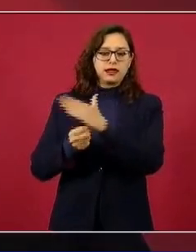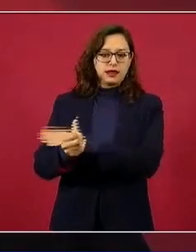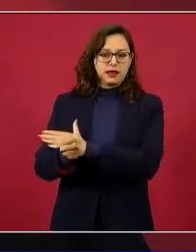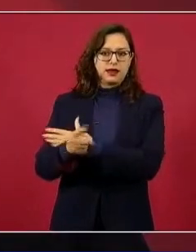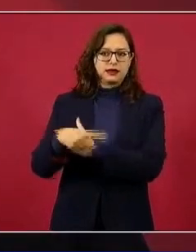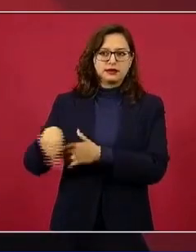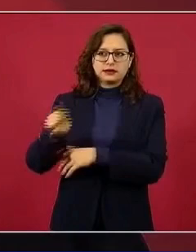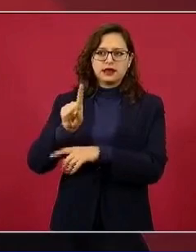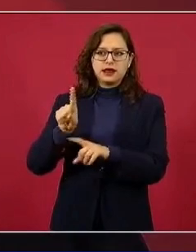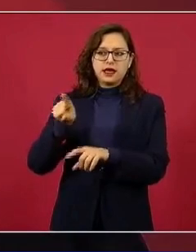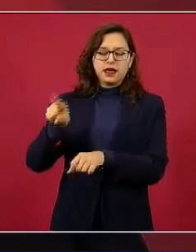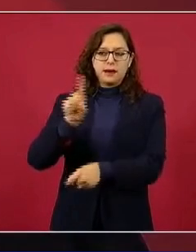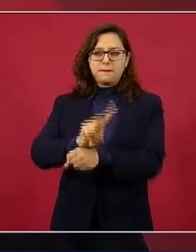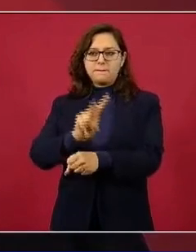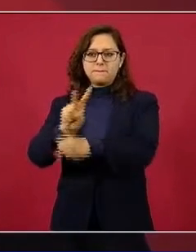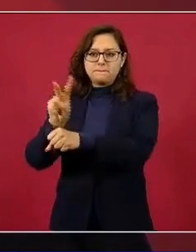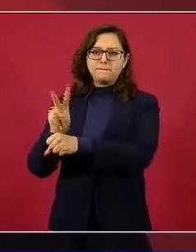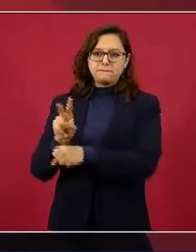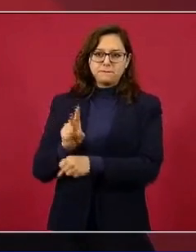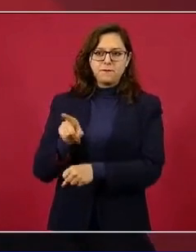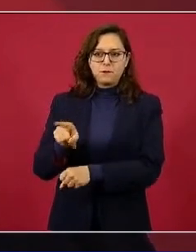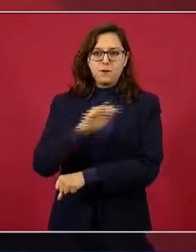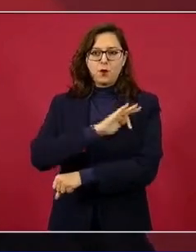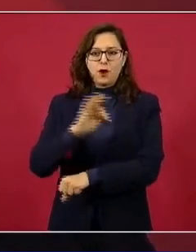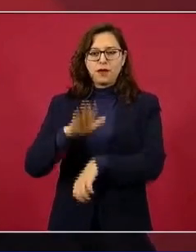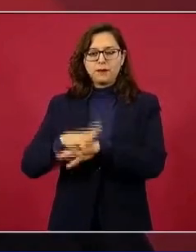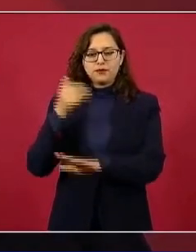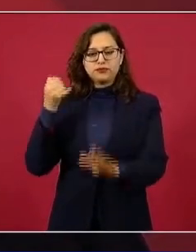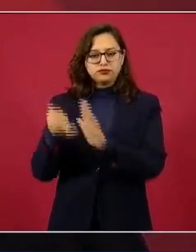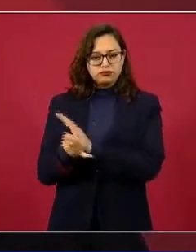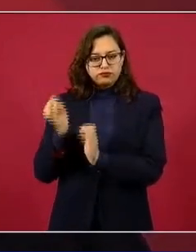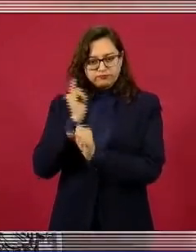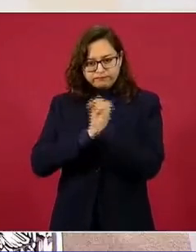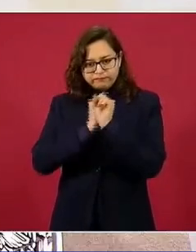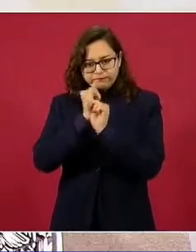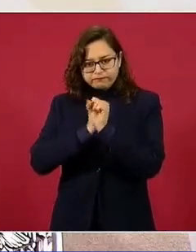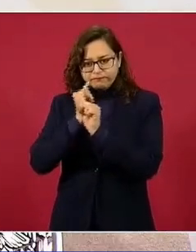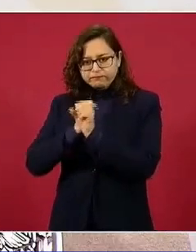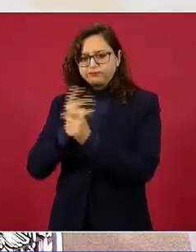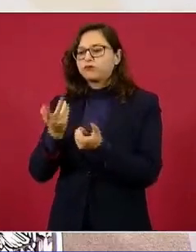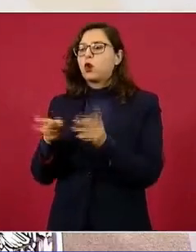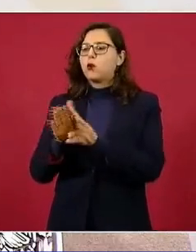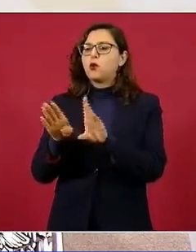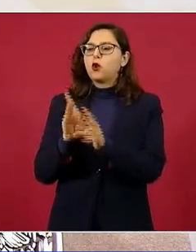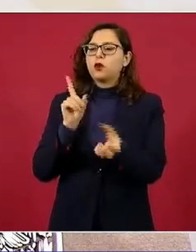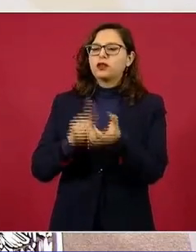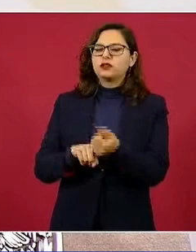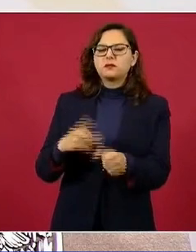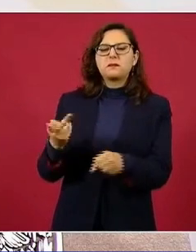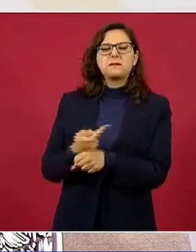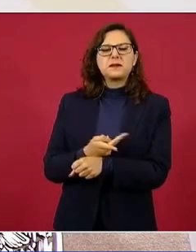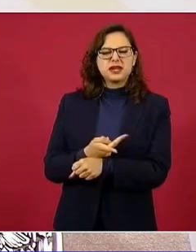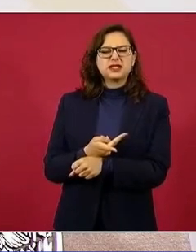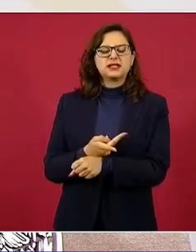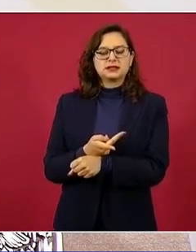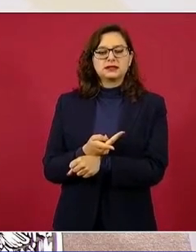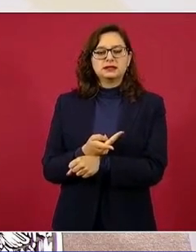ella puede hacer la investigación y ver qué persona es el que está todavía